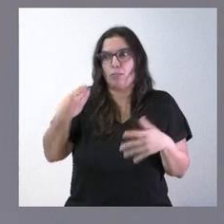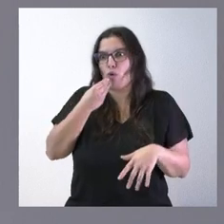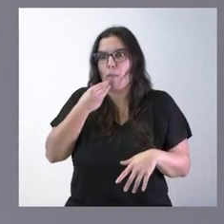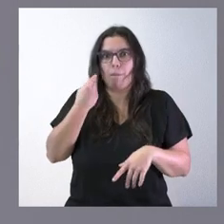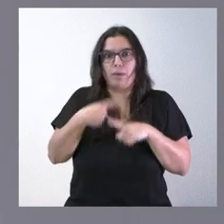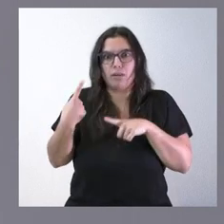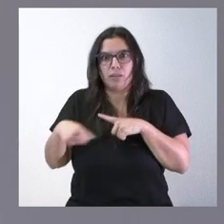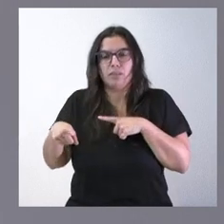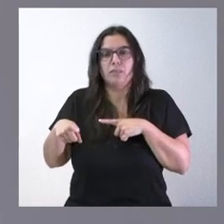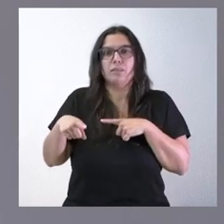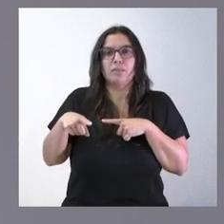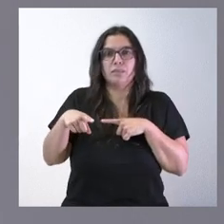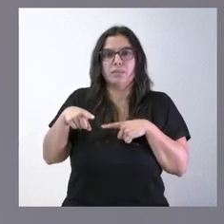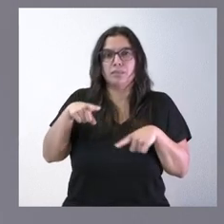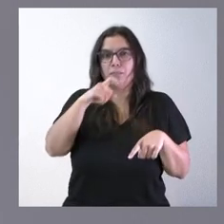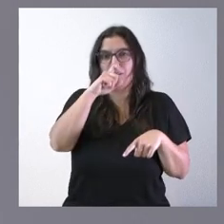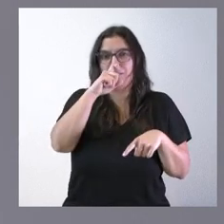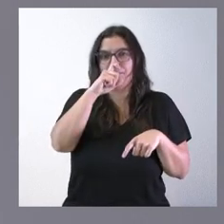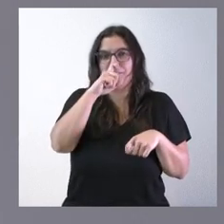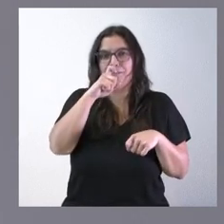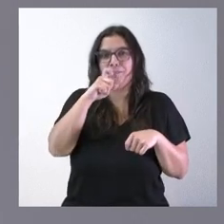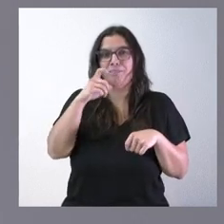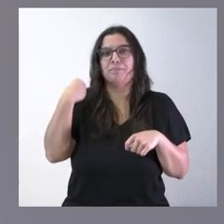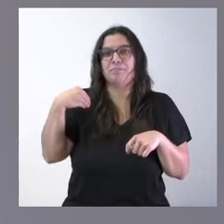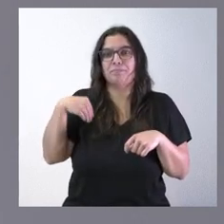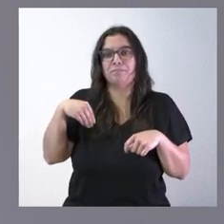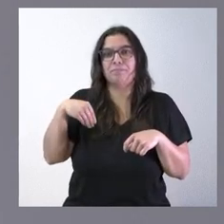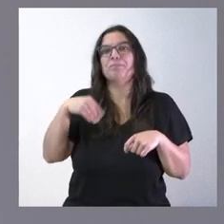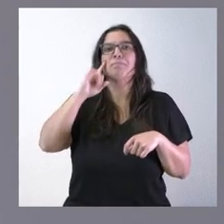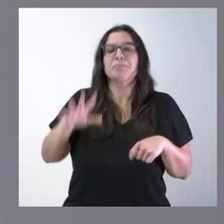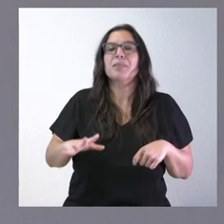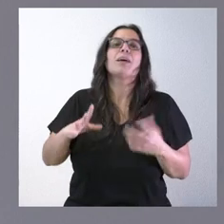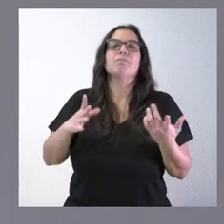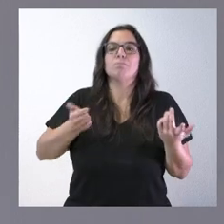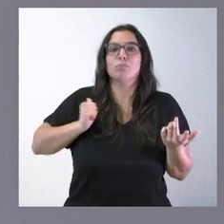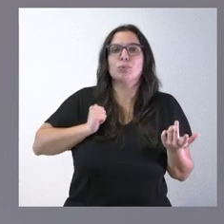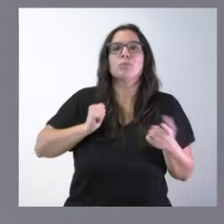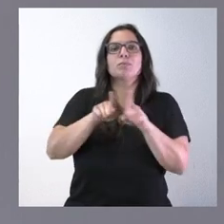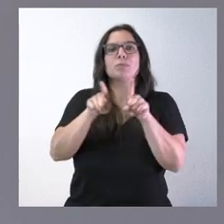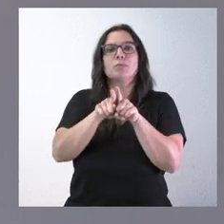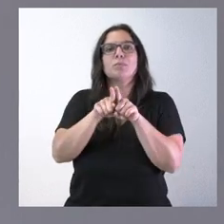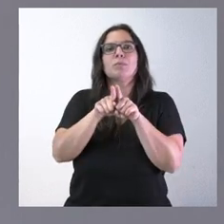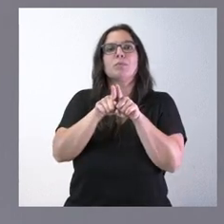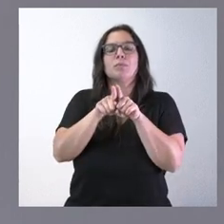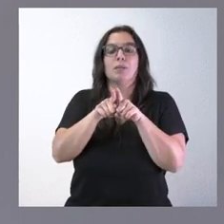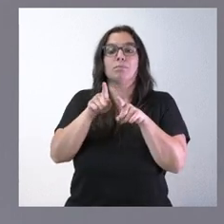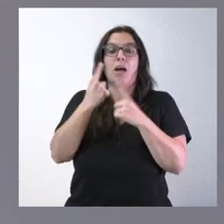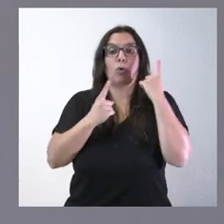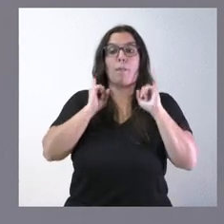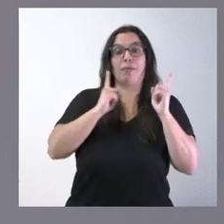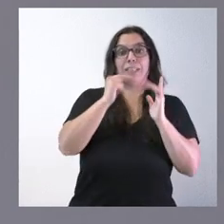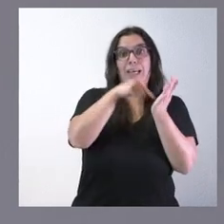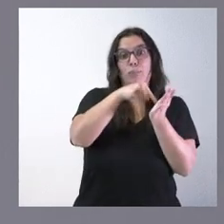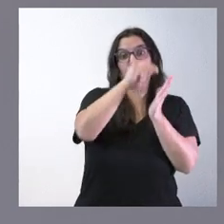es algo más alto que en el resto de las familias nos parecía oportuno adelantar algunas de las bajadas de impuestos que teníamos previstas y como tal